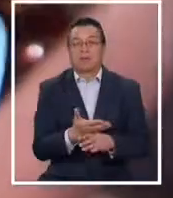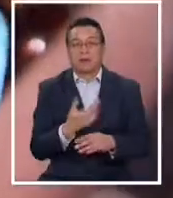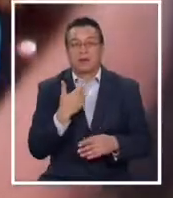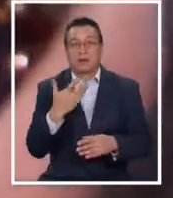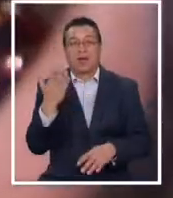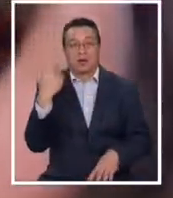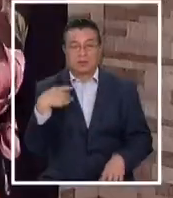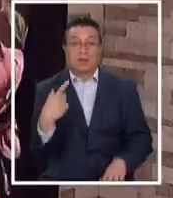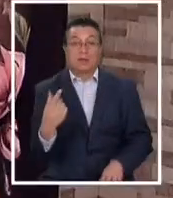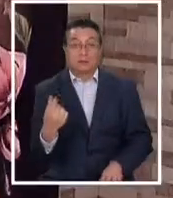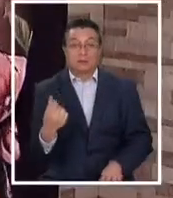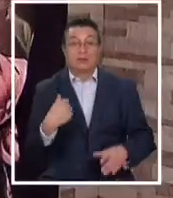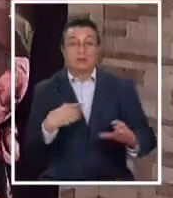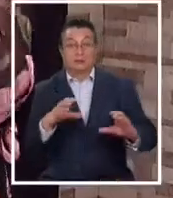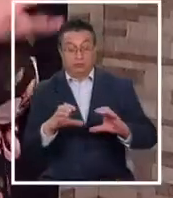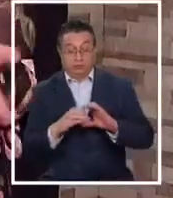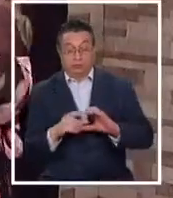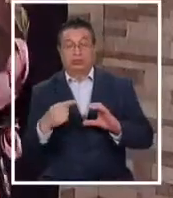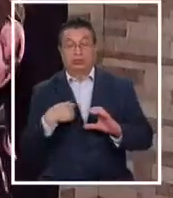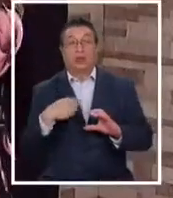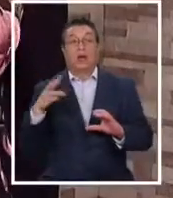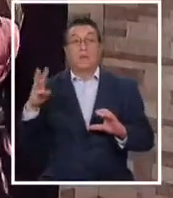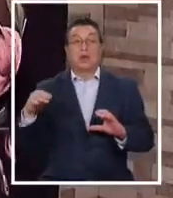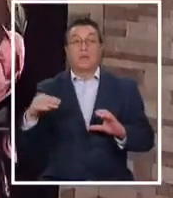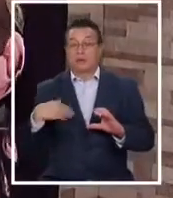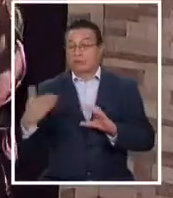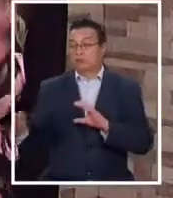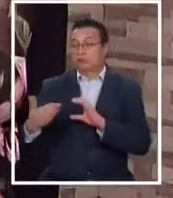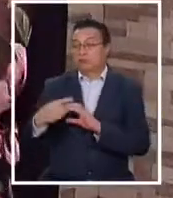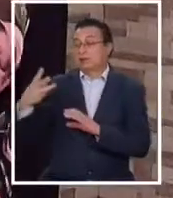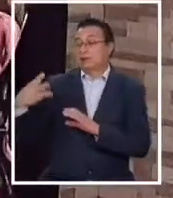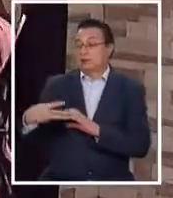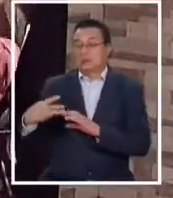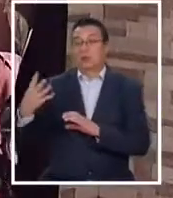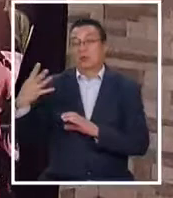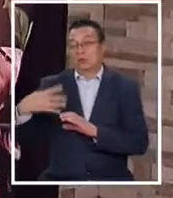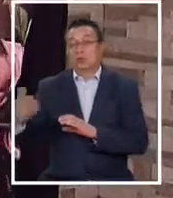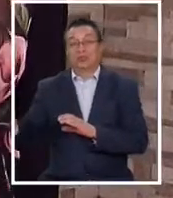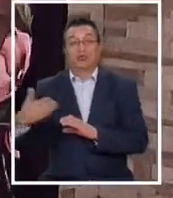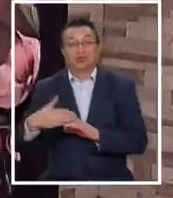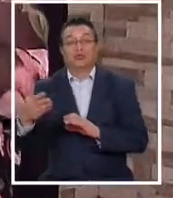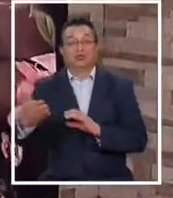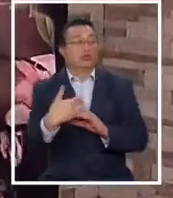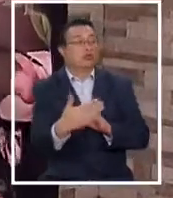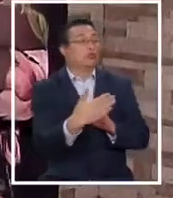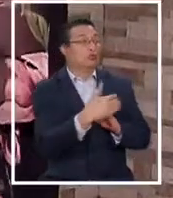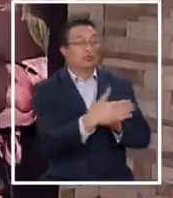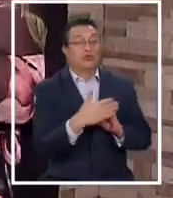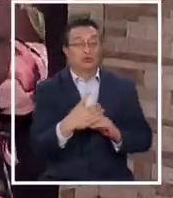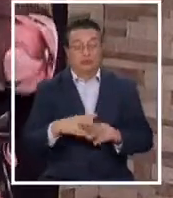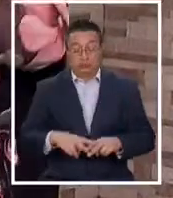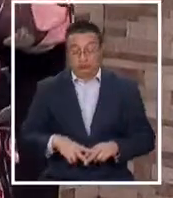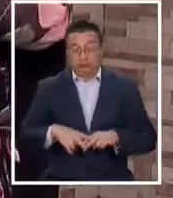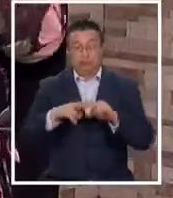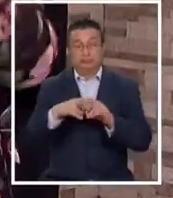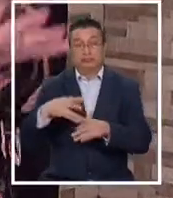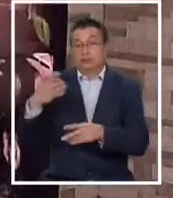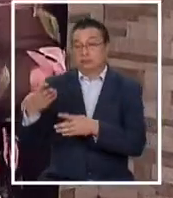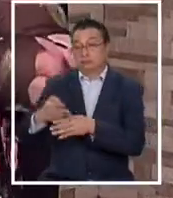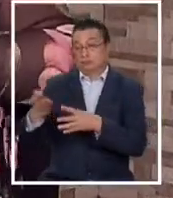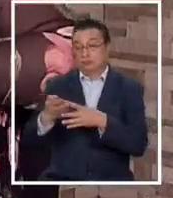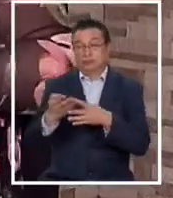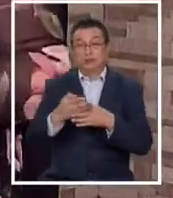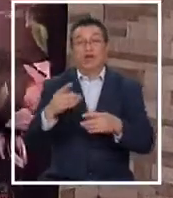en dinero juntaron que mi mamá les diera, no sé, 3 mil, 4 mil. Y juntaron todo y hicieron un post y se lo dividieron entre mis